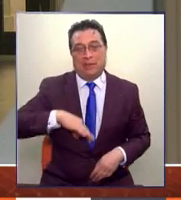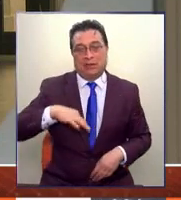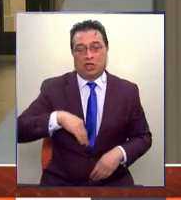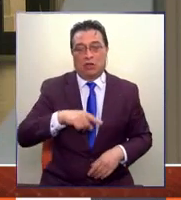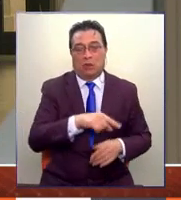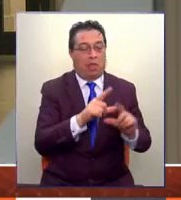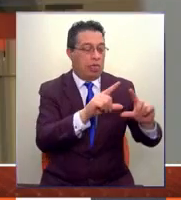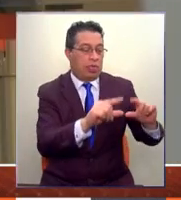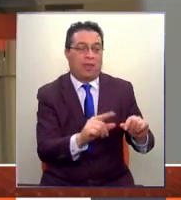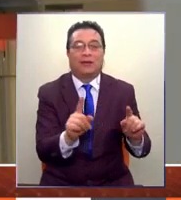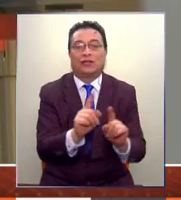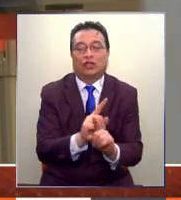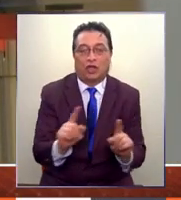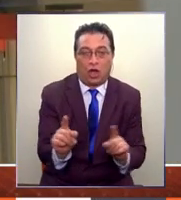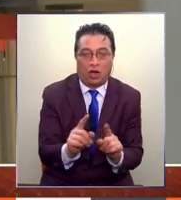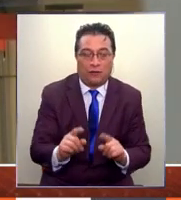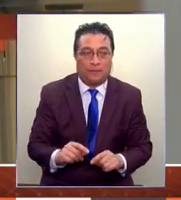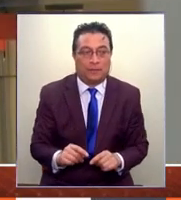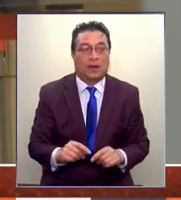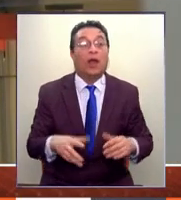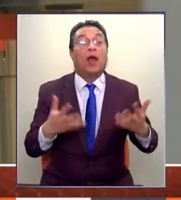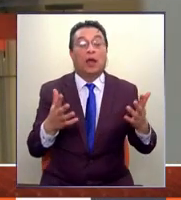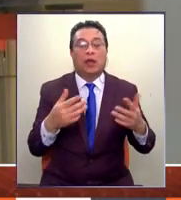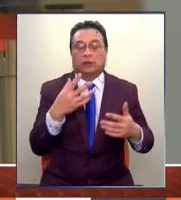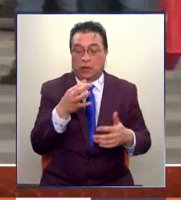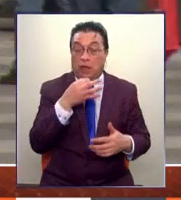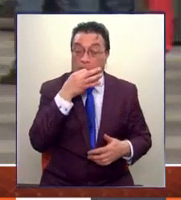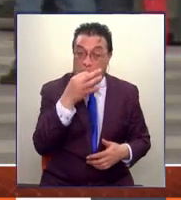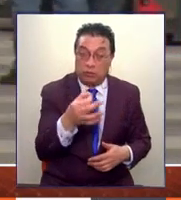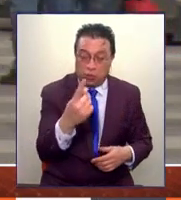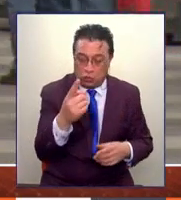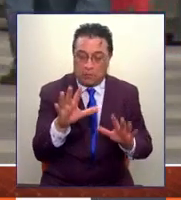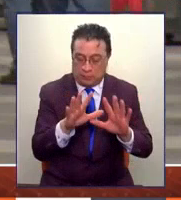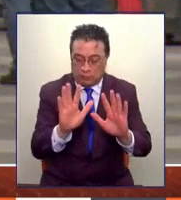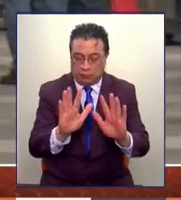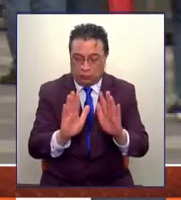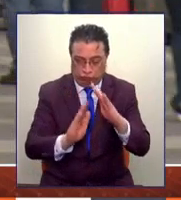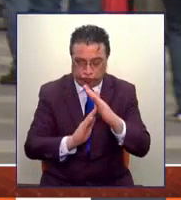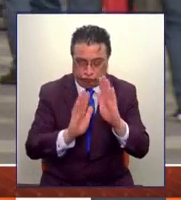de antes. además, permítame agregar una cosita, solo para terminar, perdóneme.